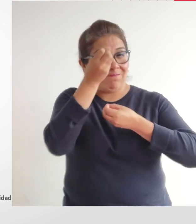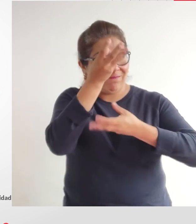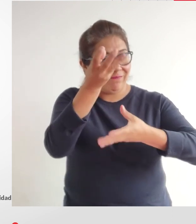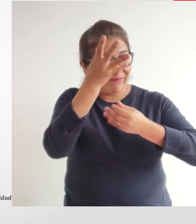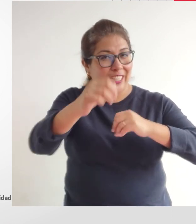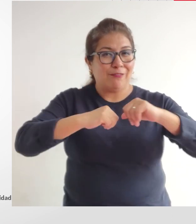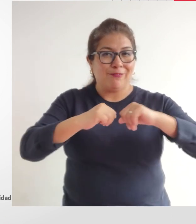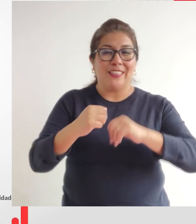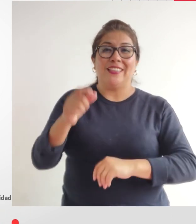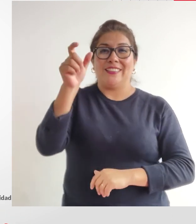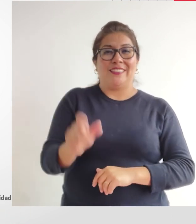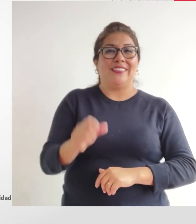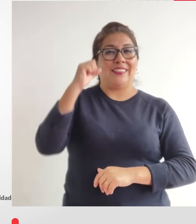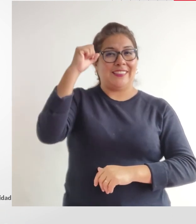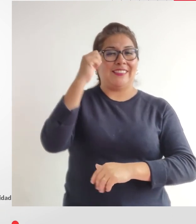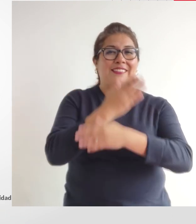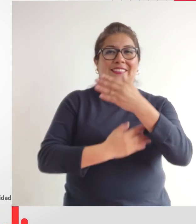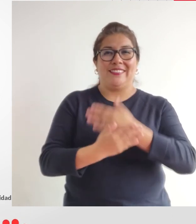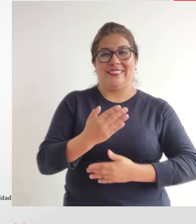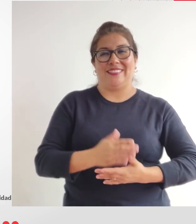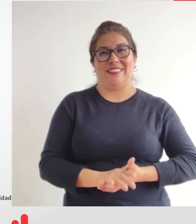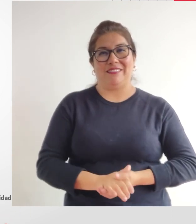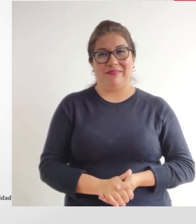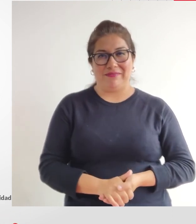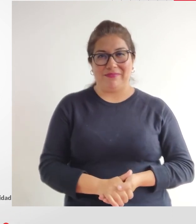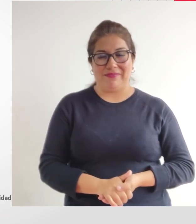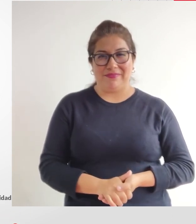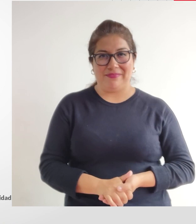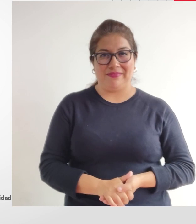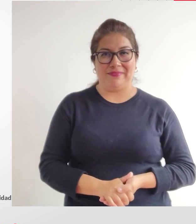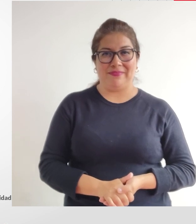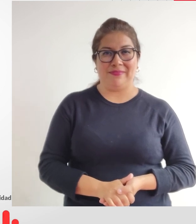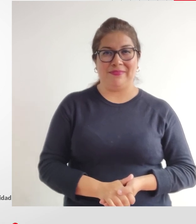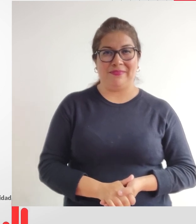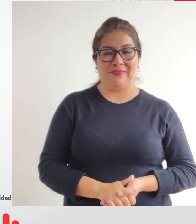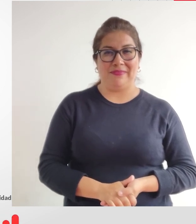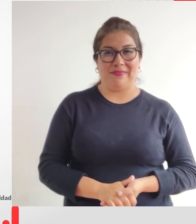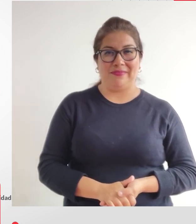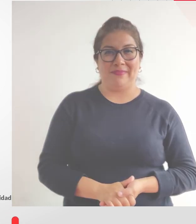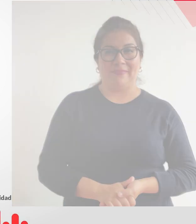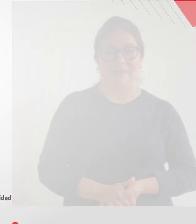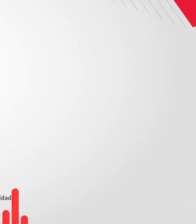espacio que informa y promueve los derechos de las personas con discapacidad con discapacidad